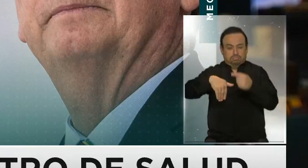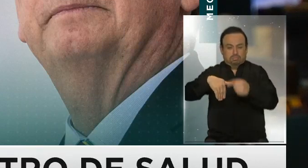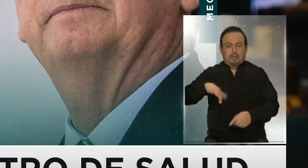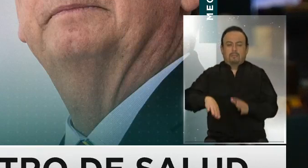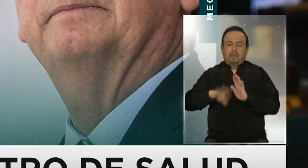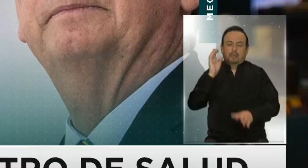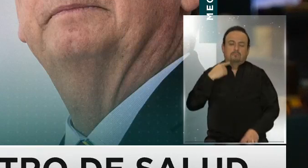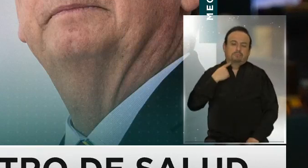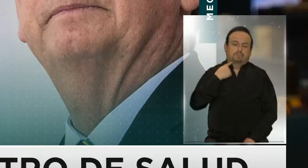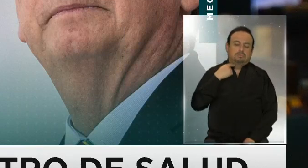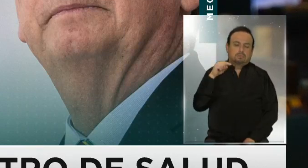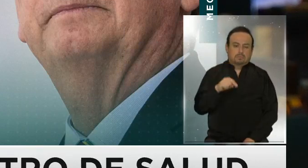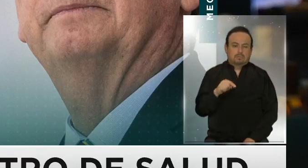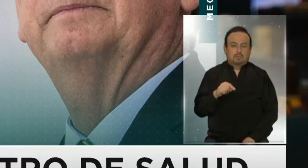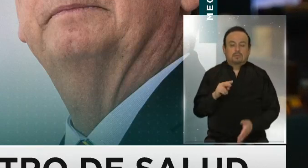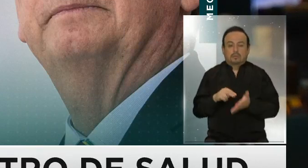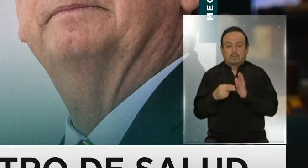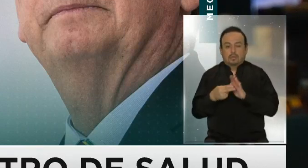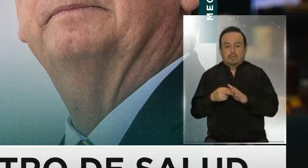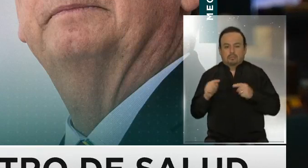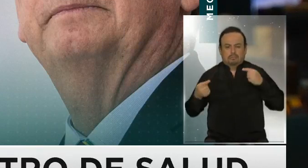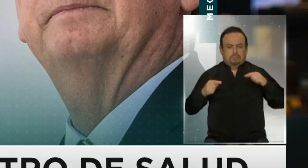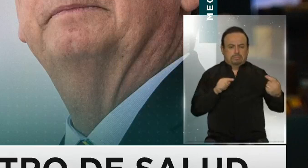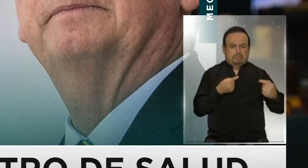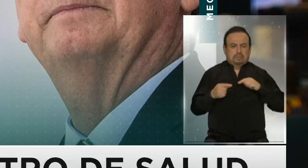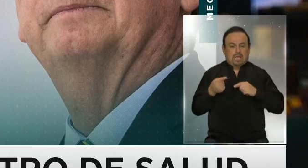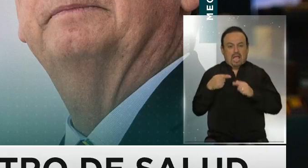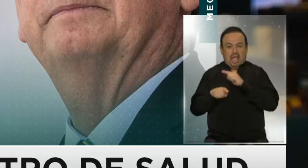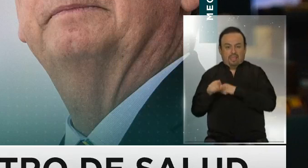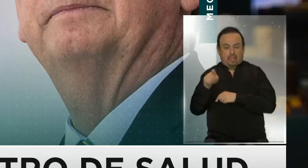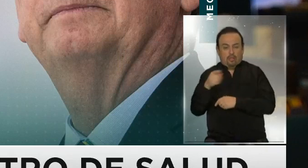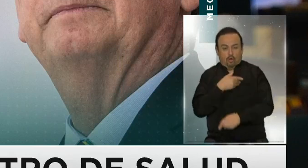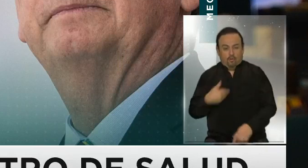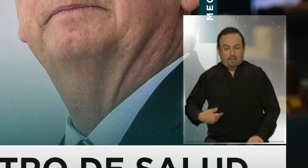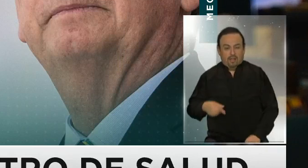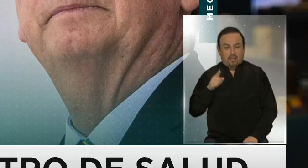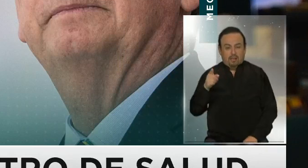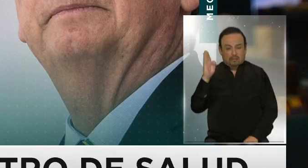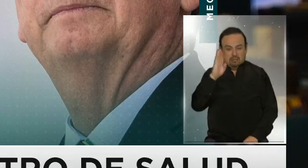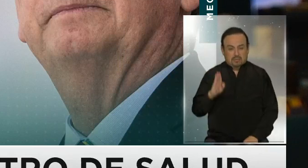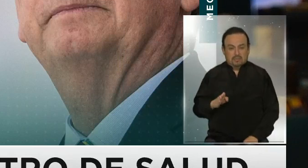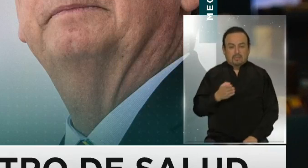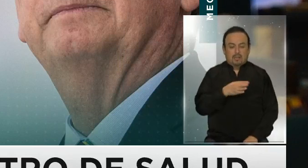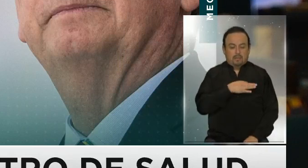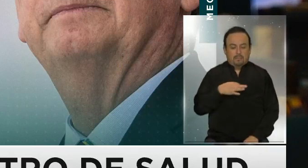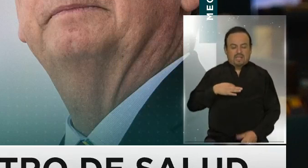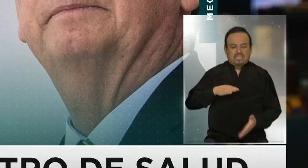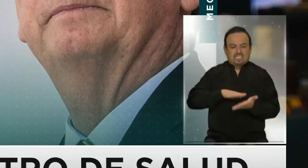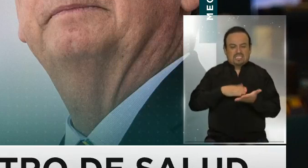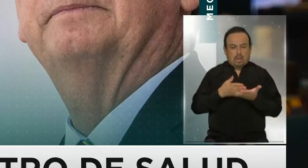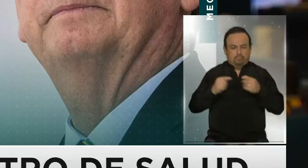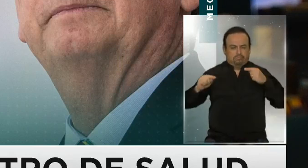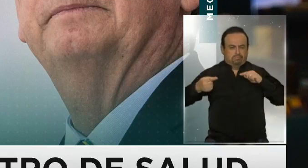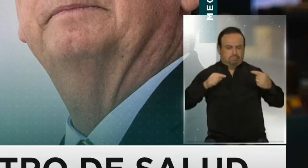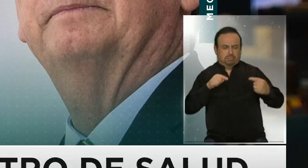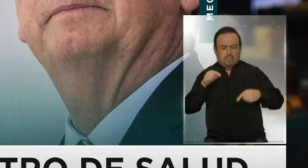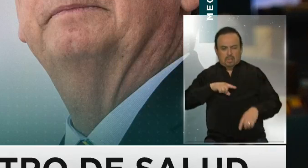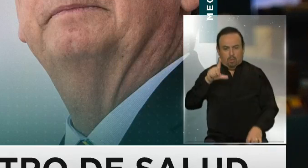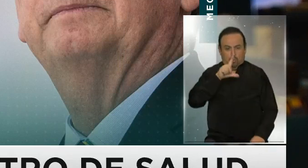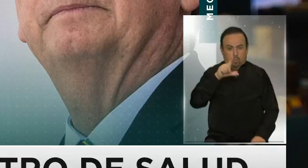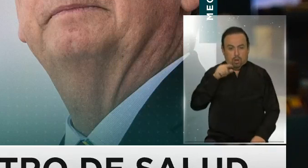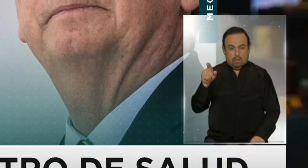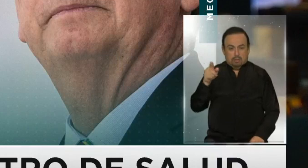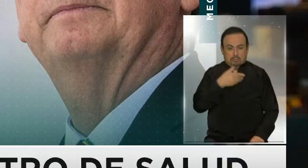y en medio de esta crisis hay una pugna al interior del gobierno del presidente Jair Bolsonaro con su ministro de salud. Este lunes el